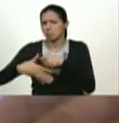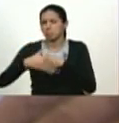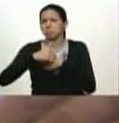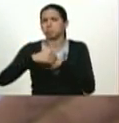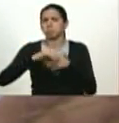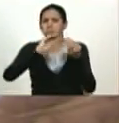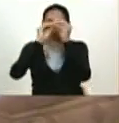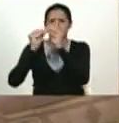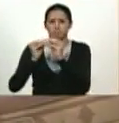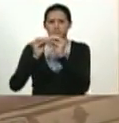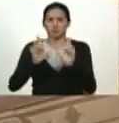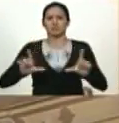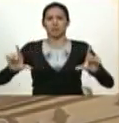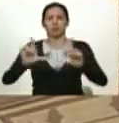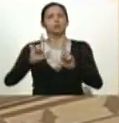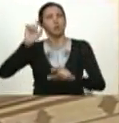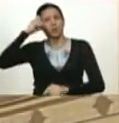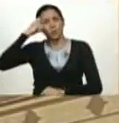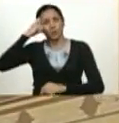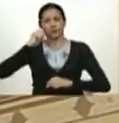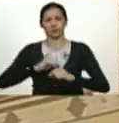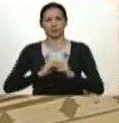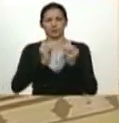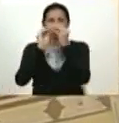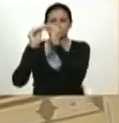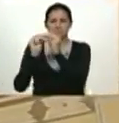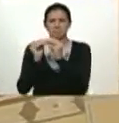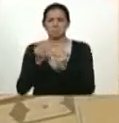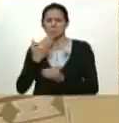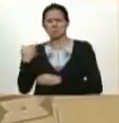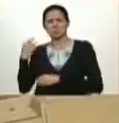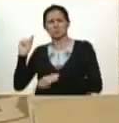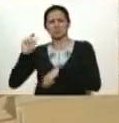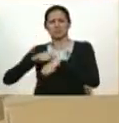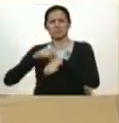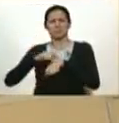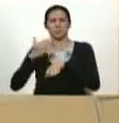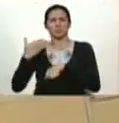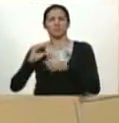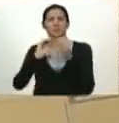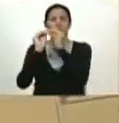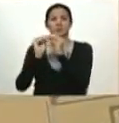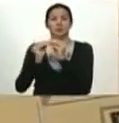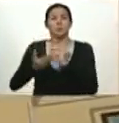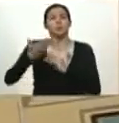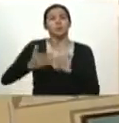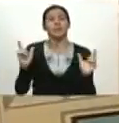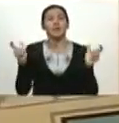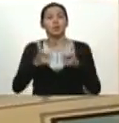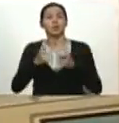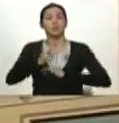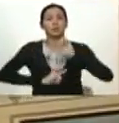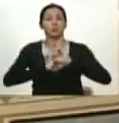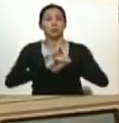que reinstalamos este salón hace unos meses atrás, en una reunión importante de carácter internacional.